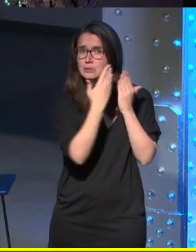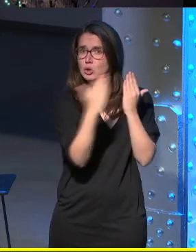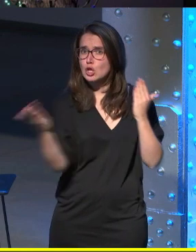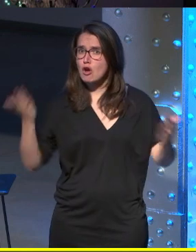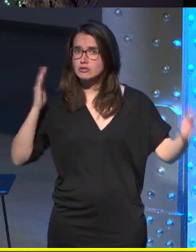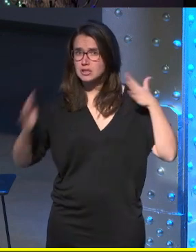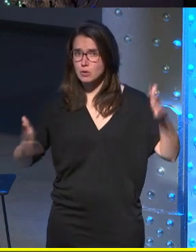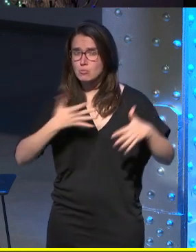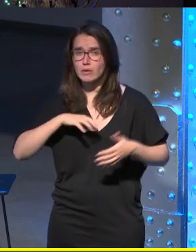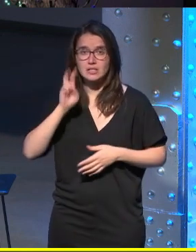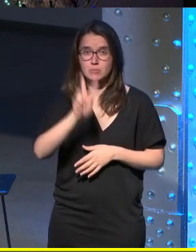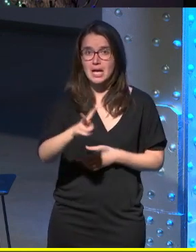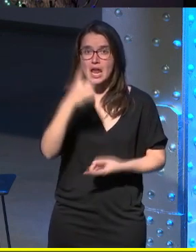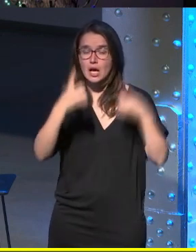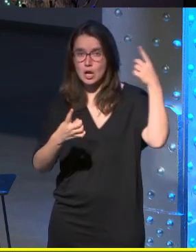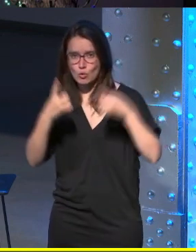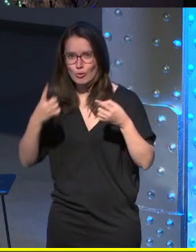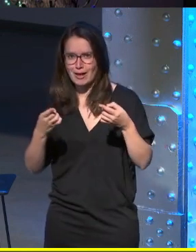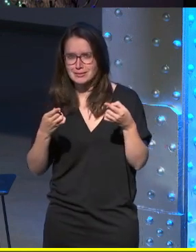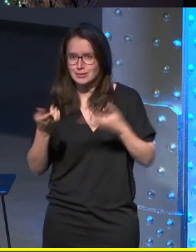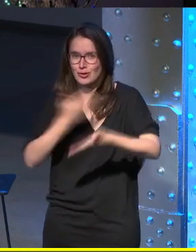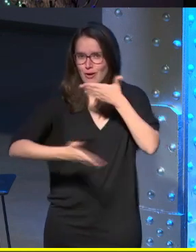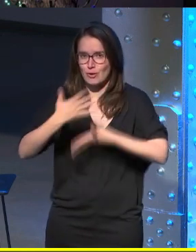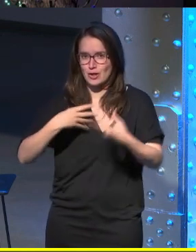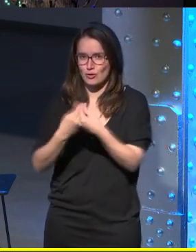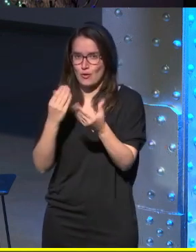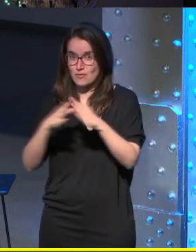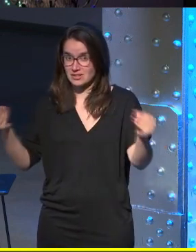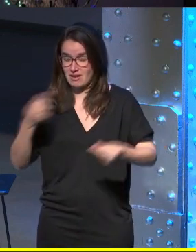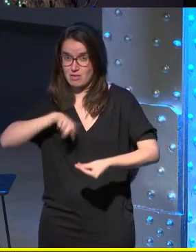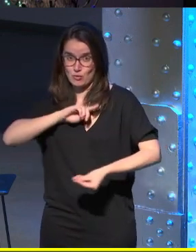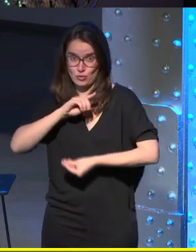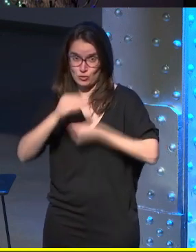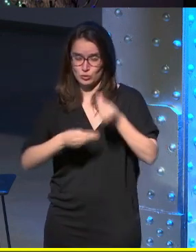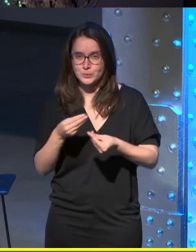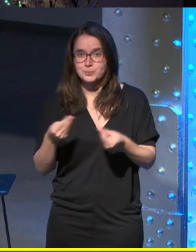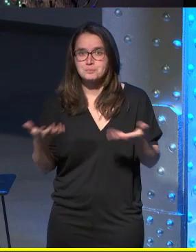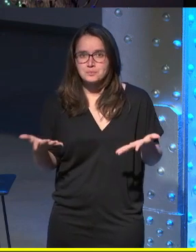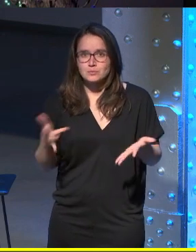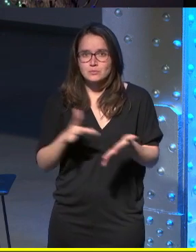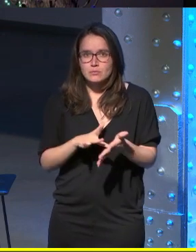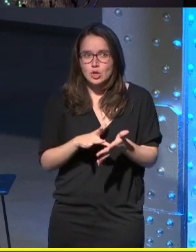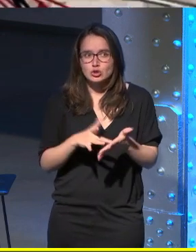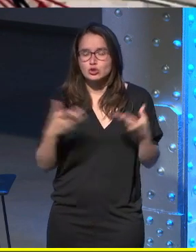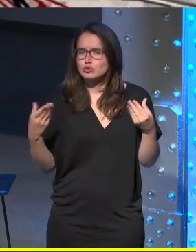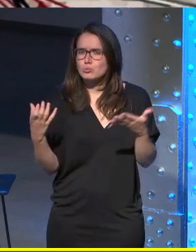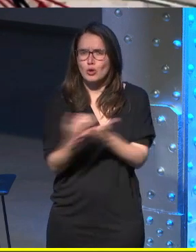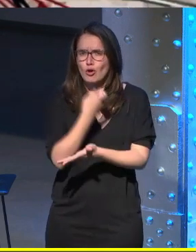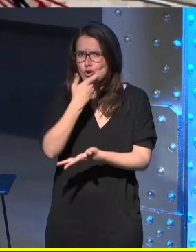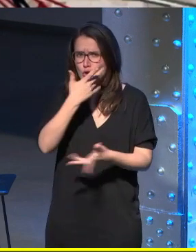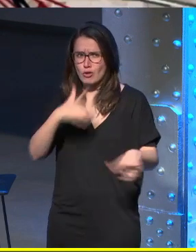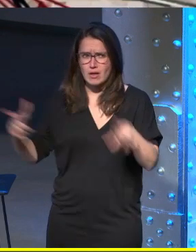temporal en la que podéis ver algunos de los frutos de esa colaboración con la universidad y bueno Tilbras todo el mundo lo conoce